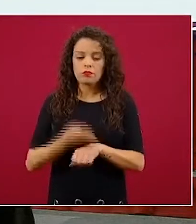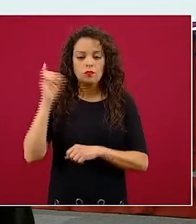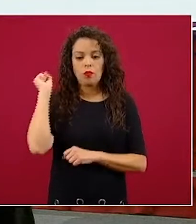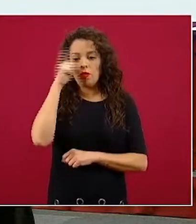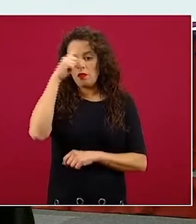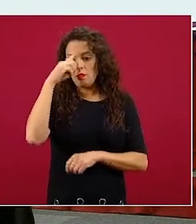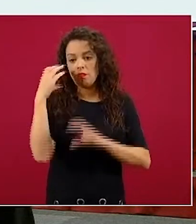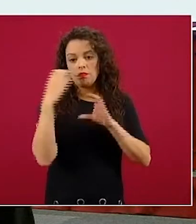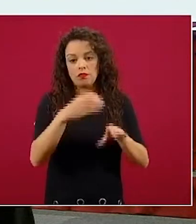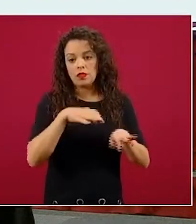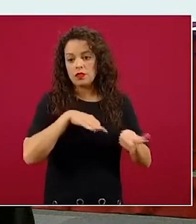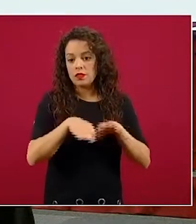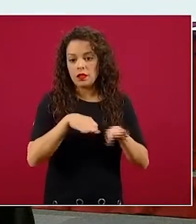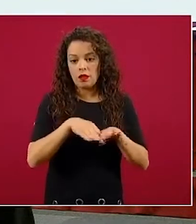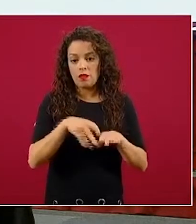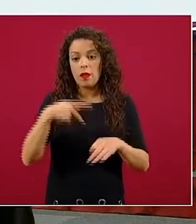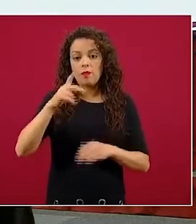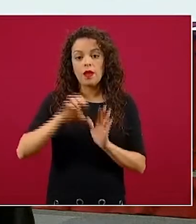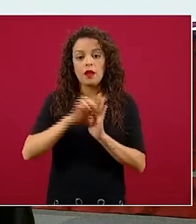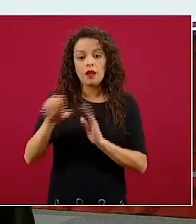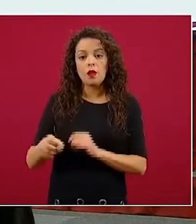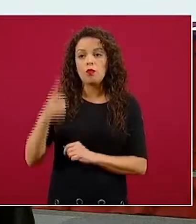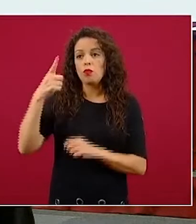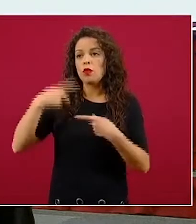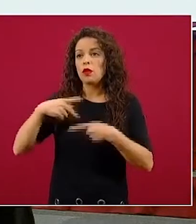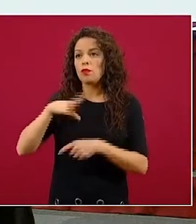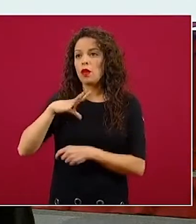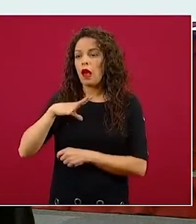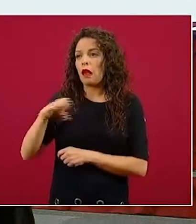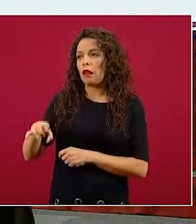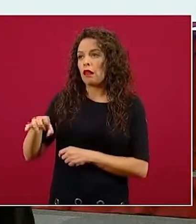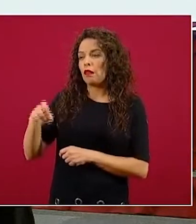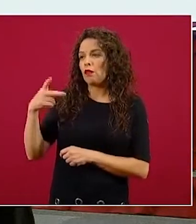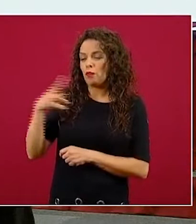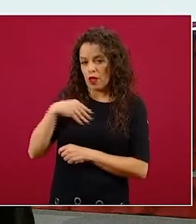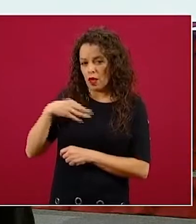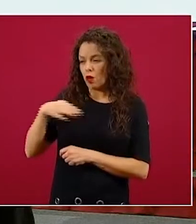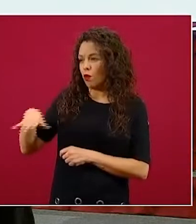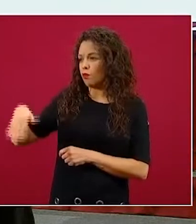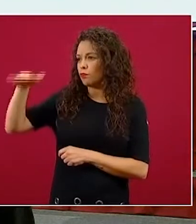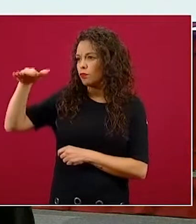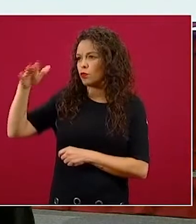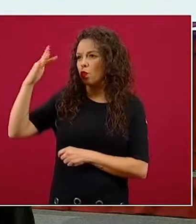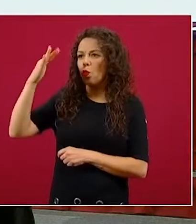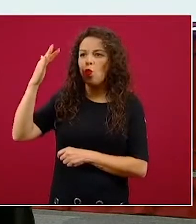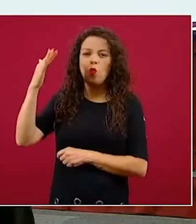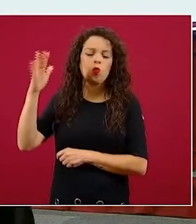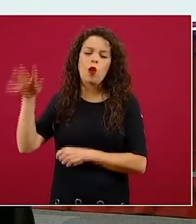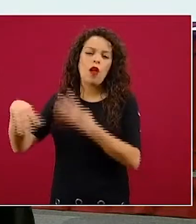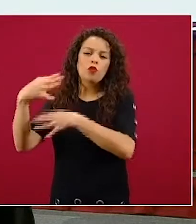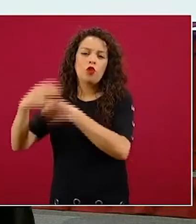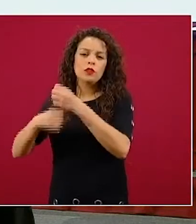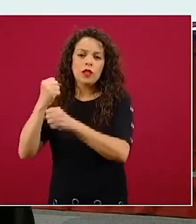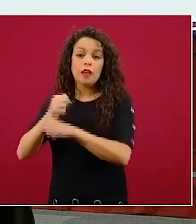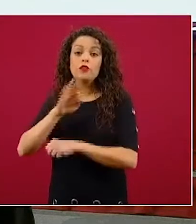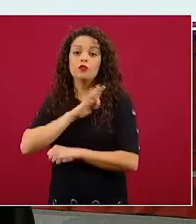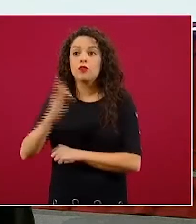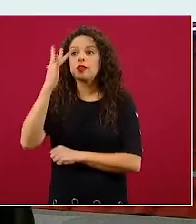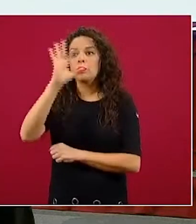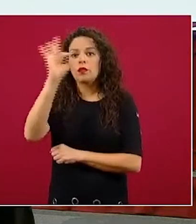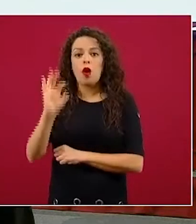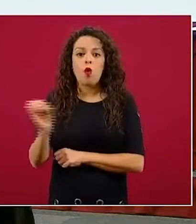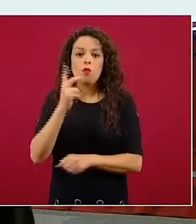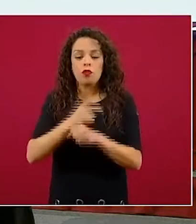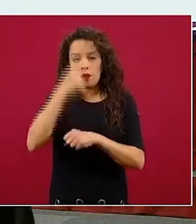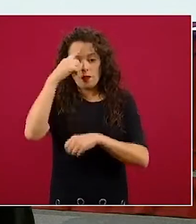una persona que tiene un hijo alrededor de 14 años, tiene más de 50%. Entonces, la diferencia es muy importante